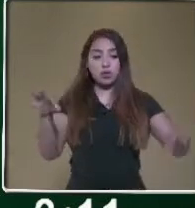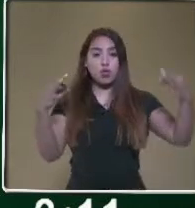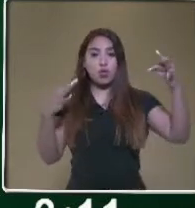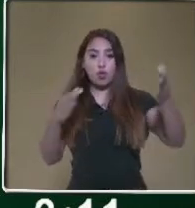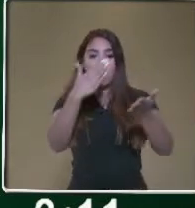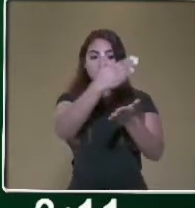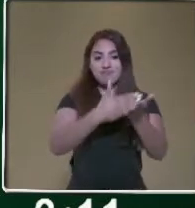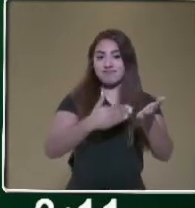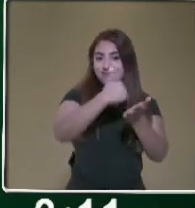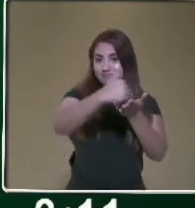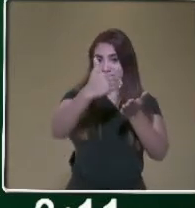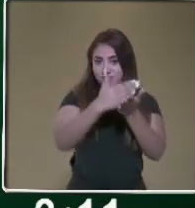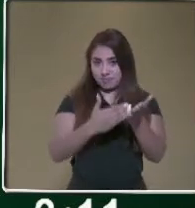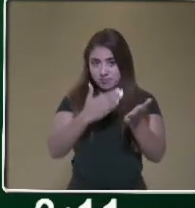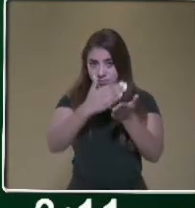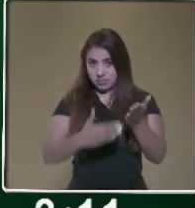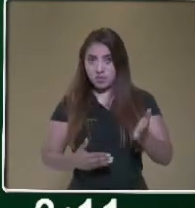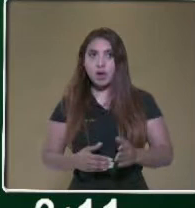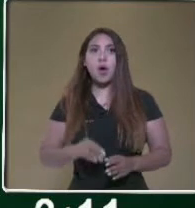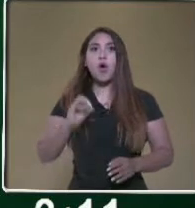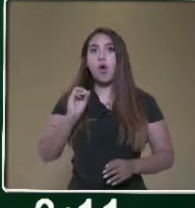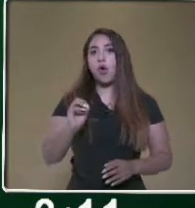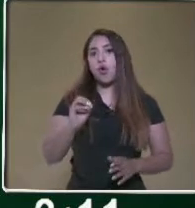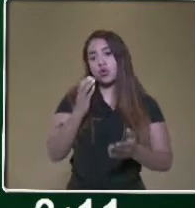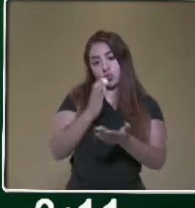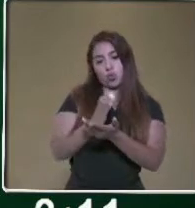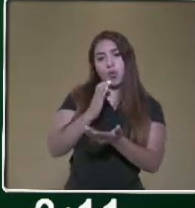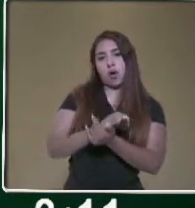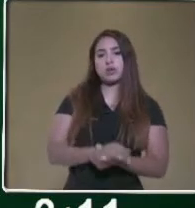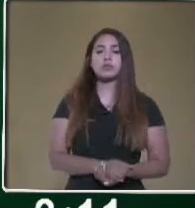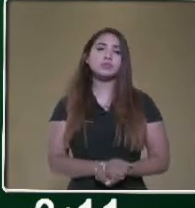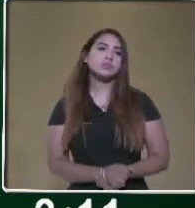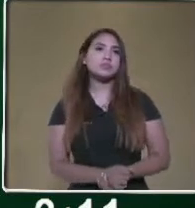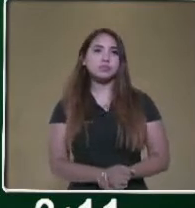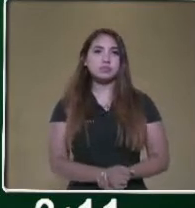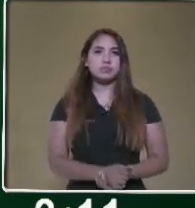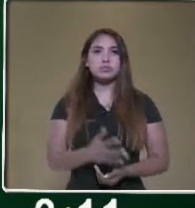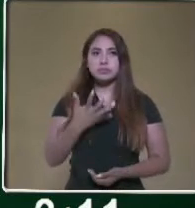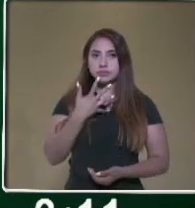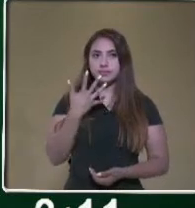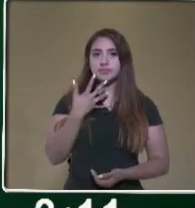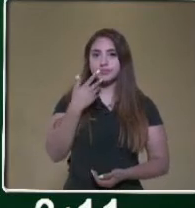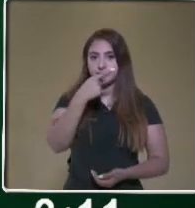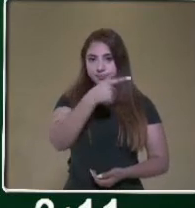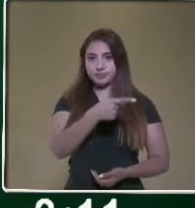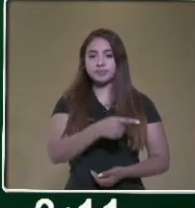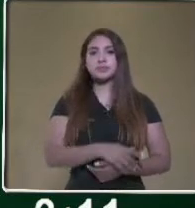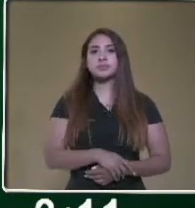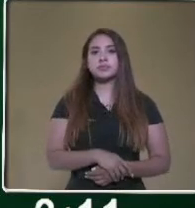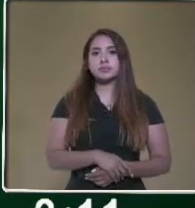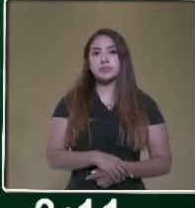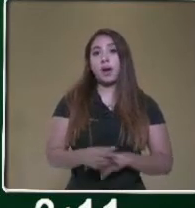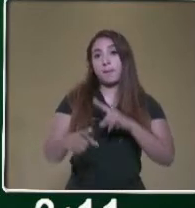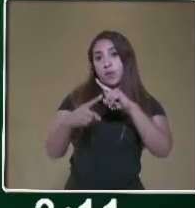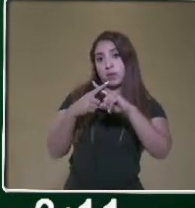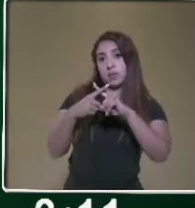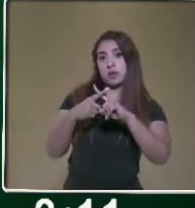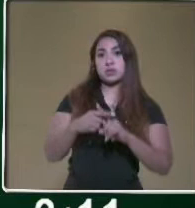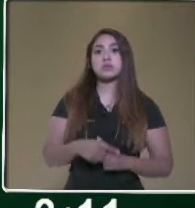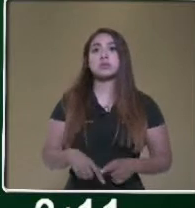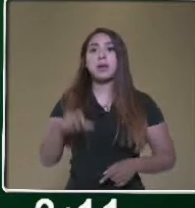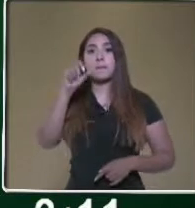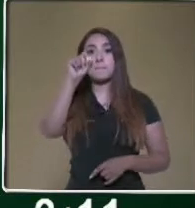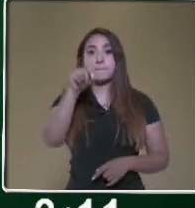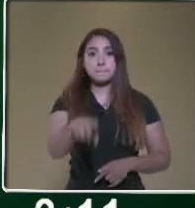tu libreta de cuadro. Ahí tenemos ya acomodado lo que es nuestra multiplicación. También